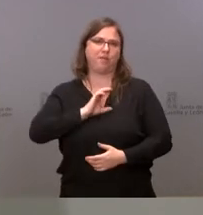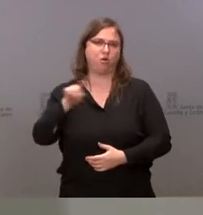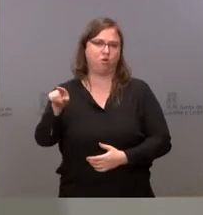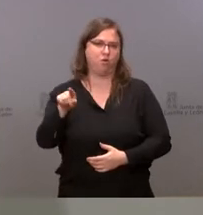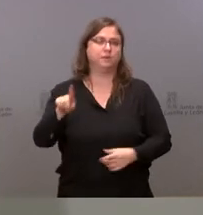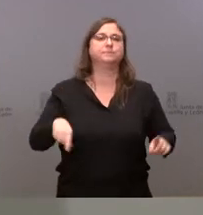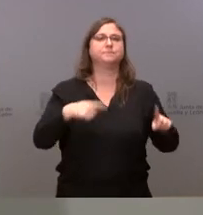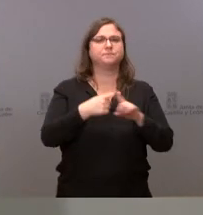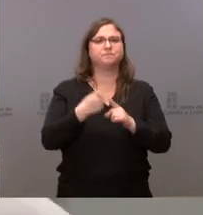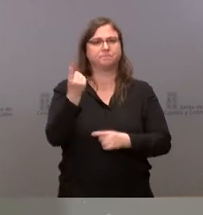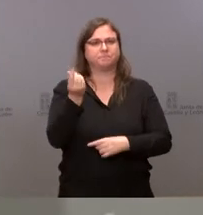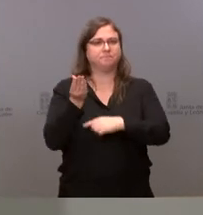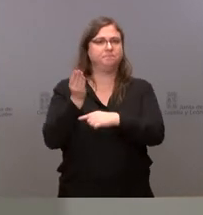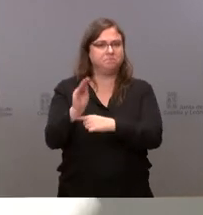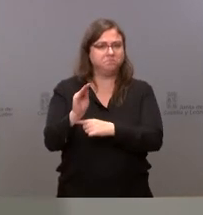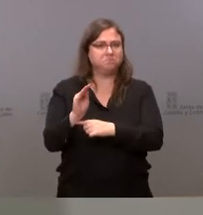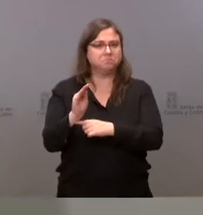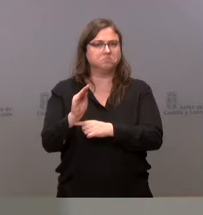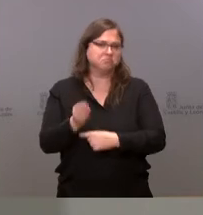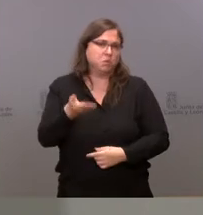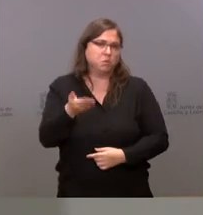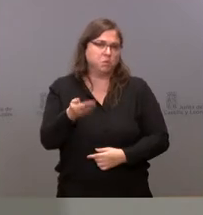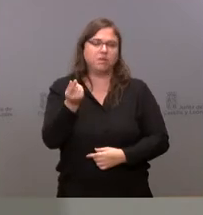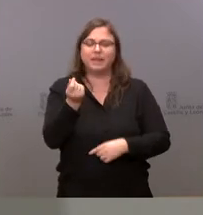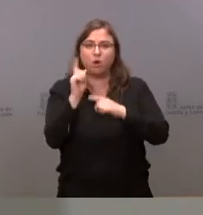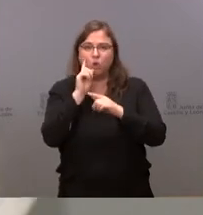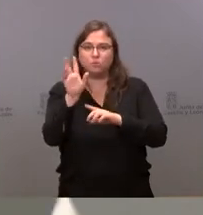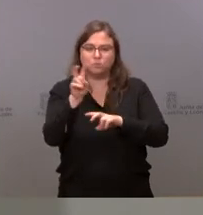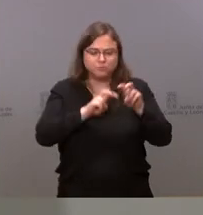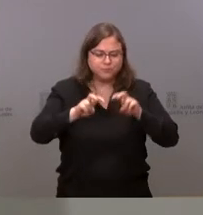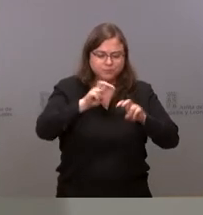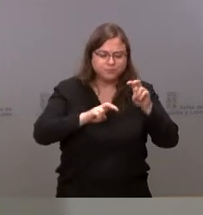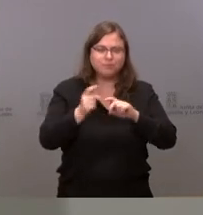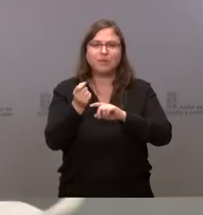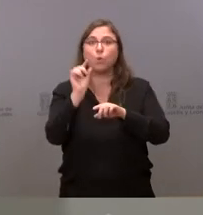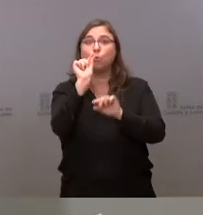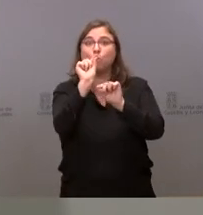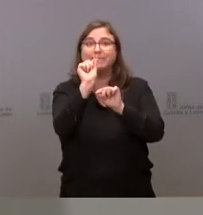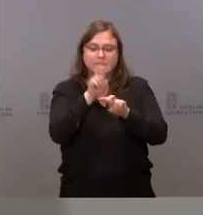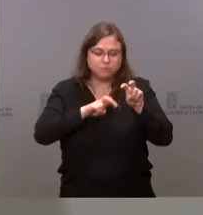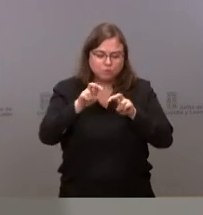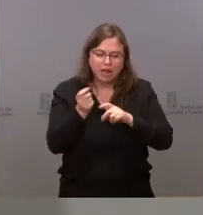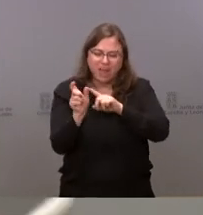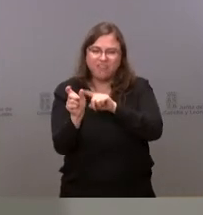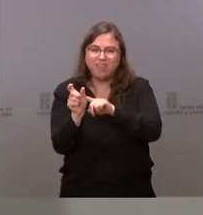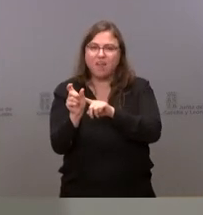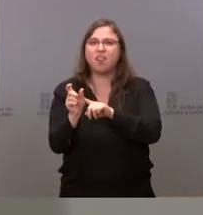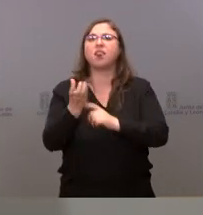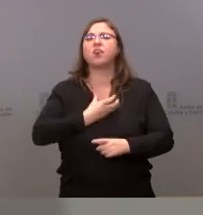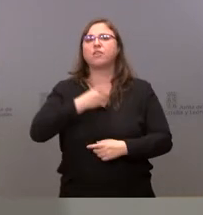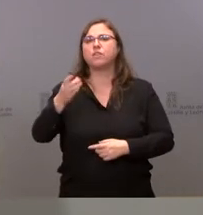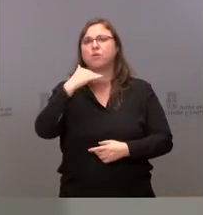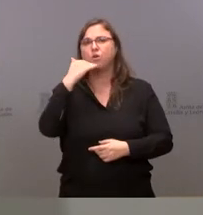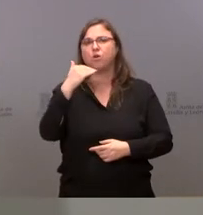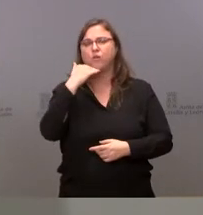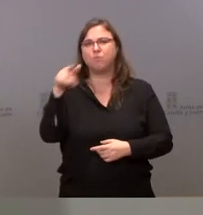por una cantidad ciertamente relevante. La tengo un momentín que, aunque lo tienen ustedes